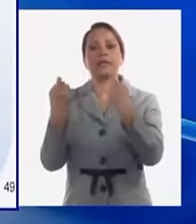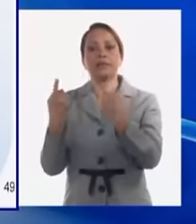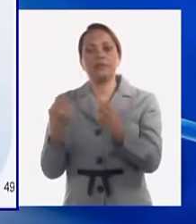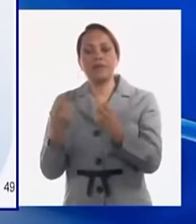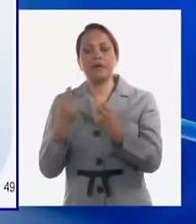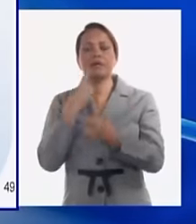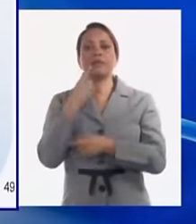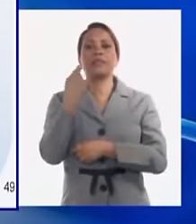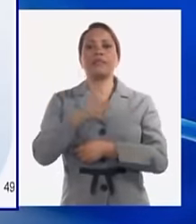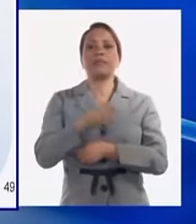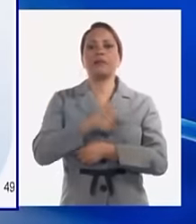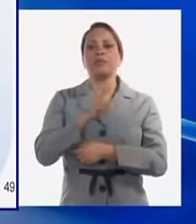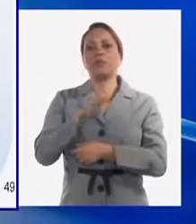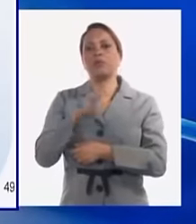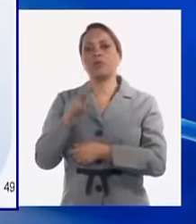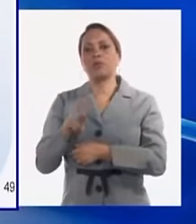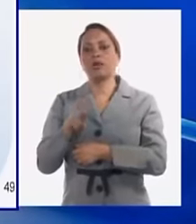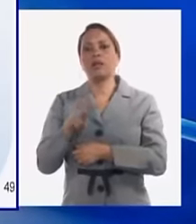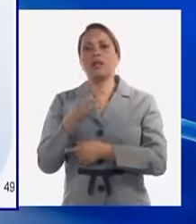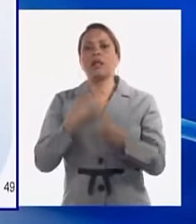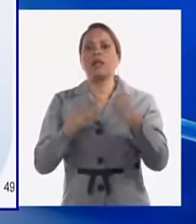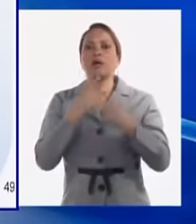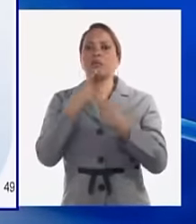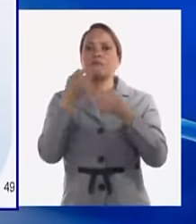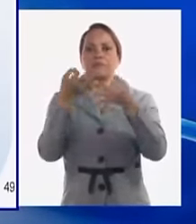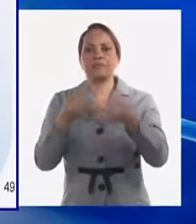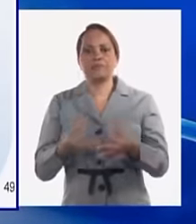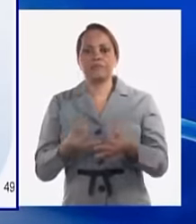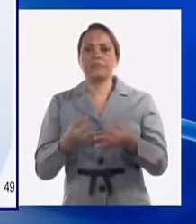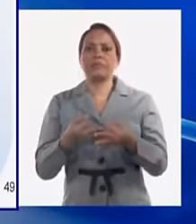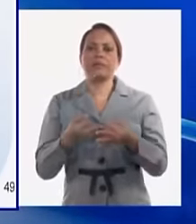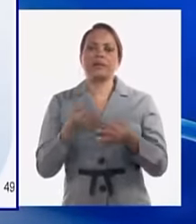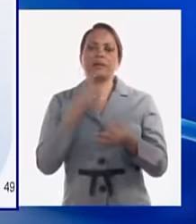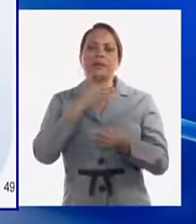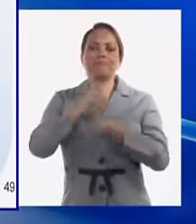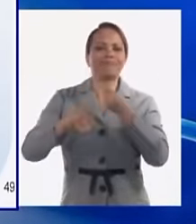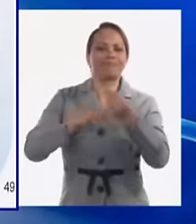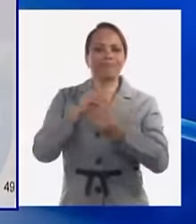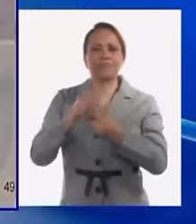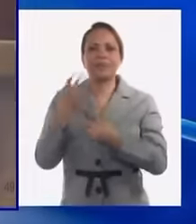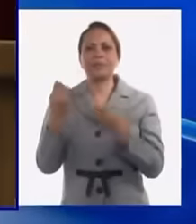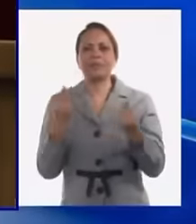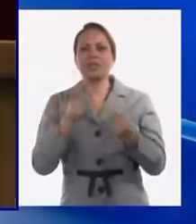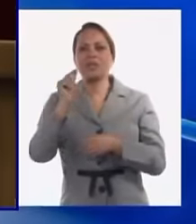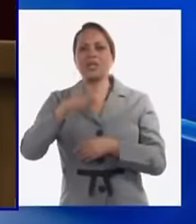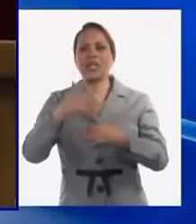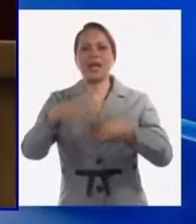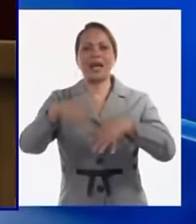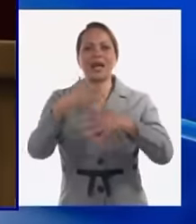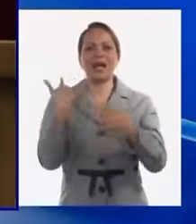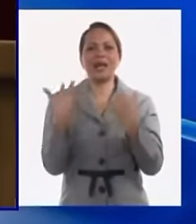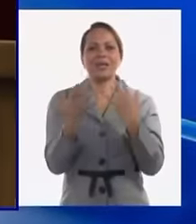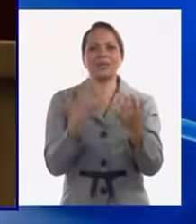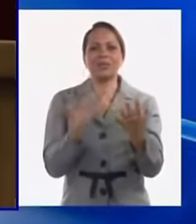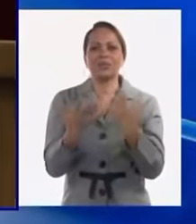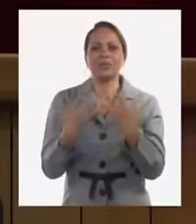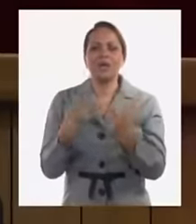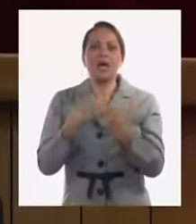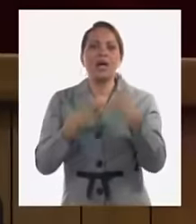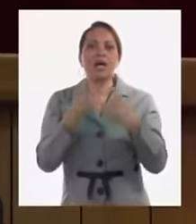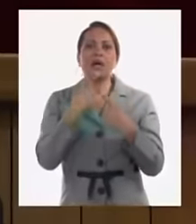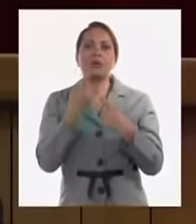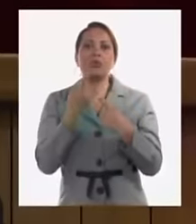buscar una gestión más eficiente para evitar esas distorsiones tantas personas en la calle tantas personas que no tienen un